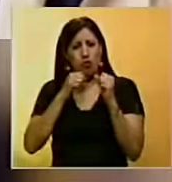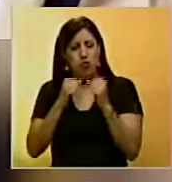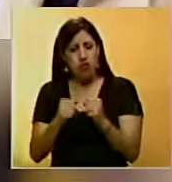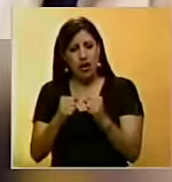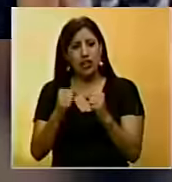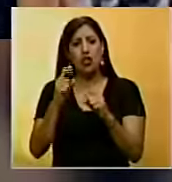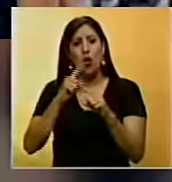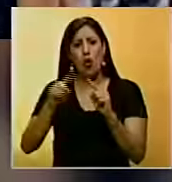o el linfoma. ¡Gracias!